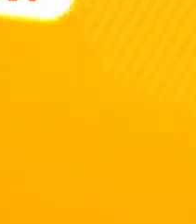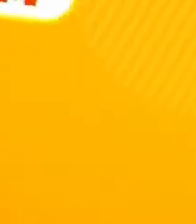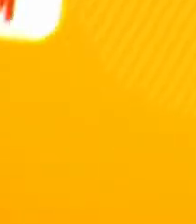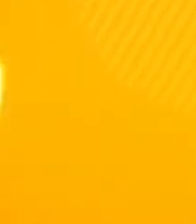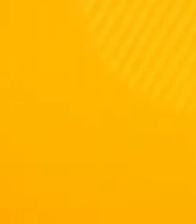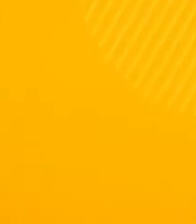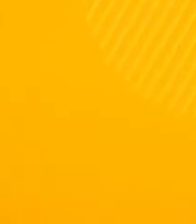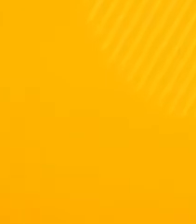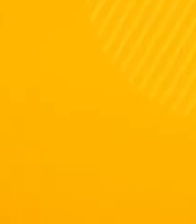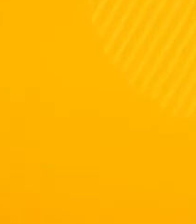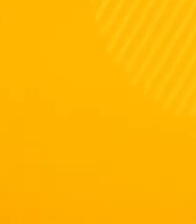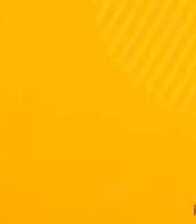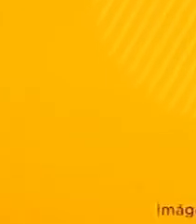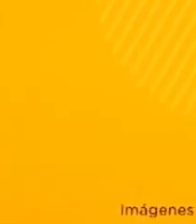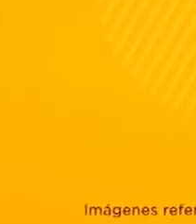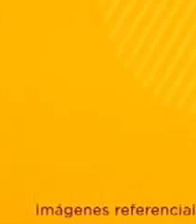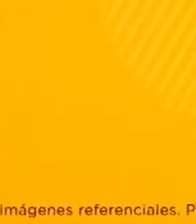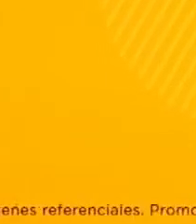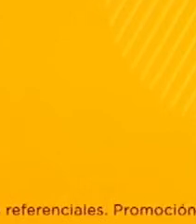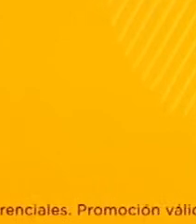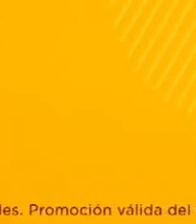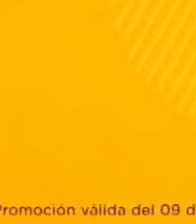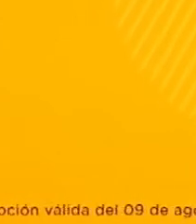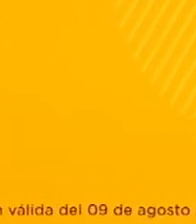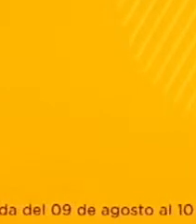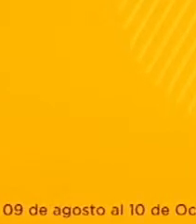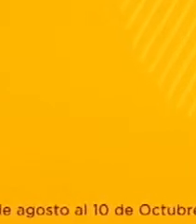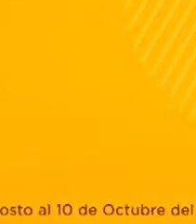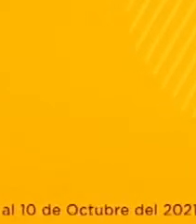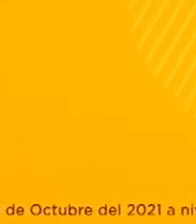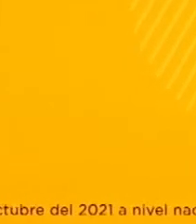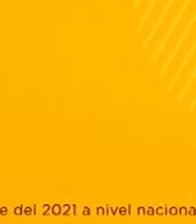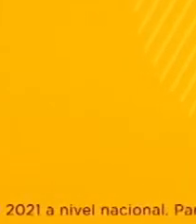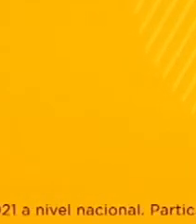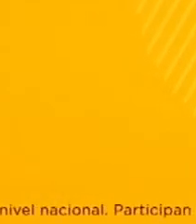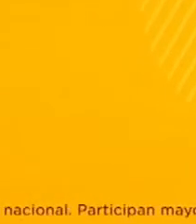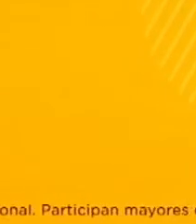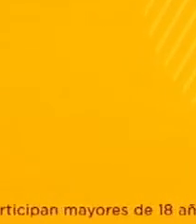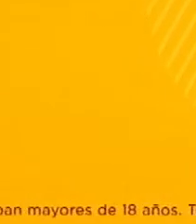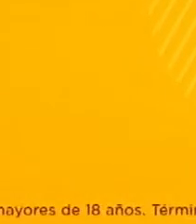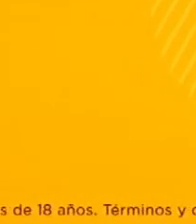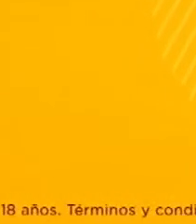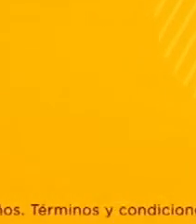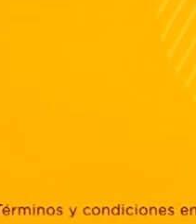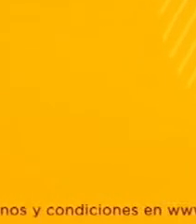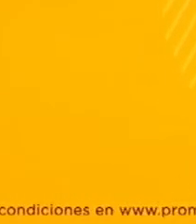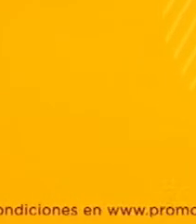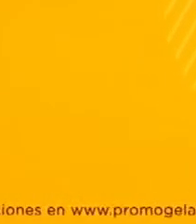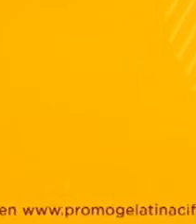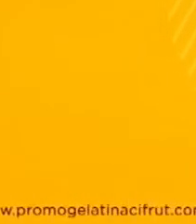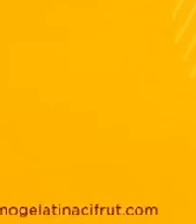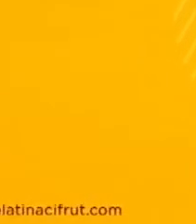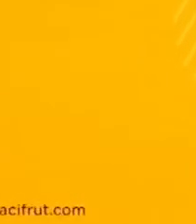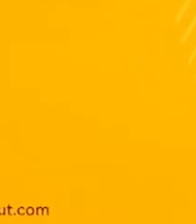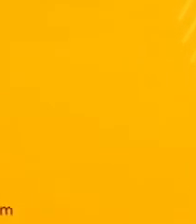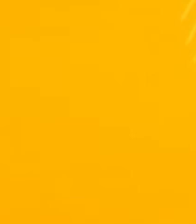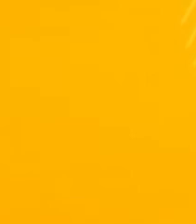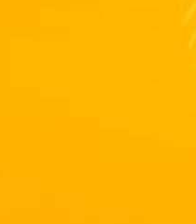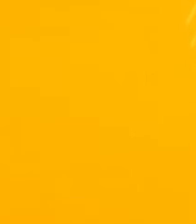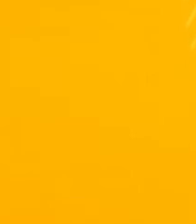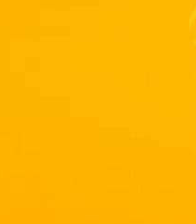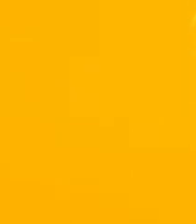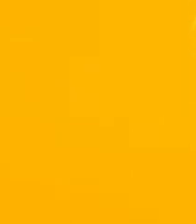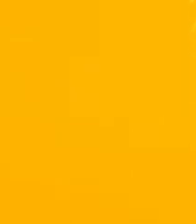promogelatinacifrut.com y entérate cómo puedes participar y ganar premios que harán tu cocina más divertida. Disfruta el sabor de ganar con